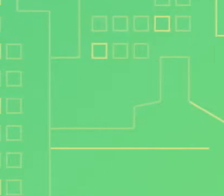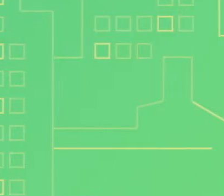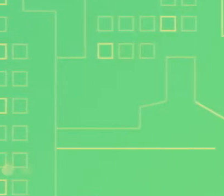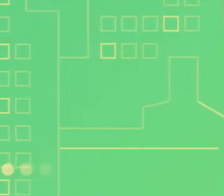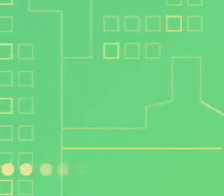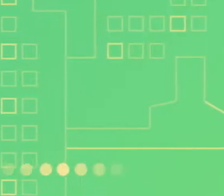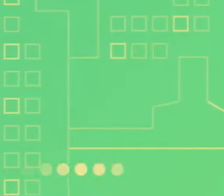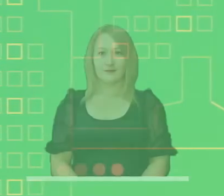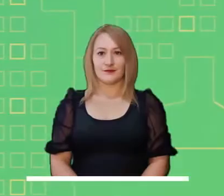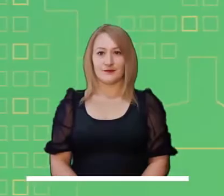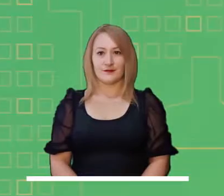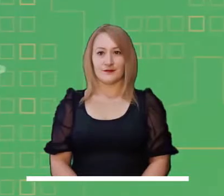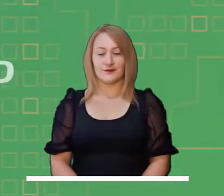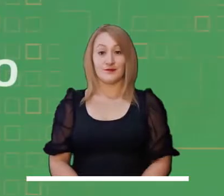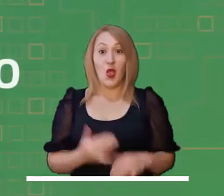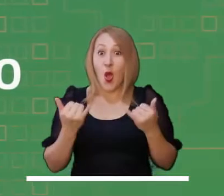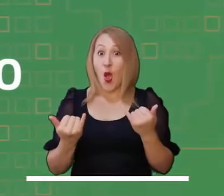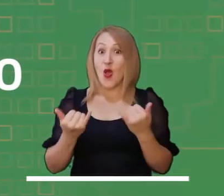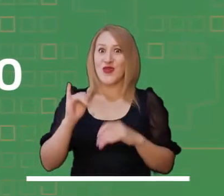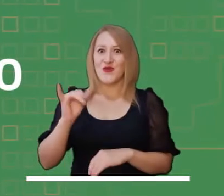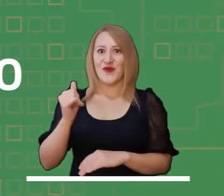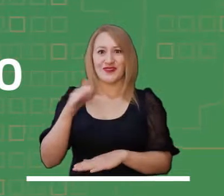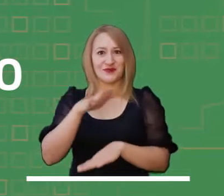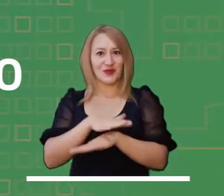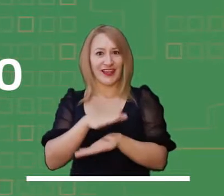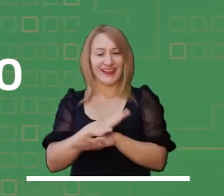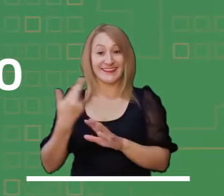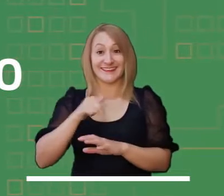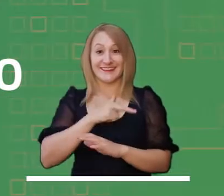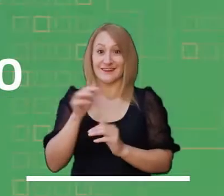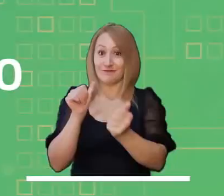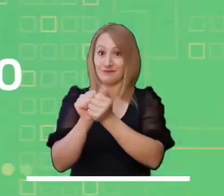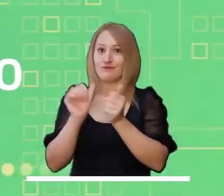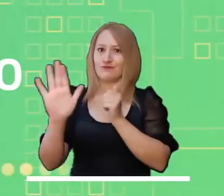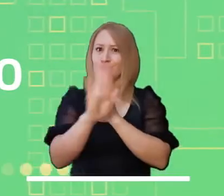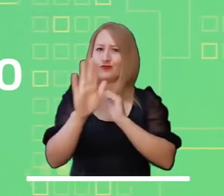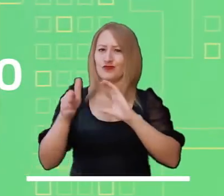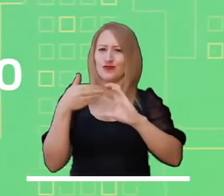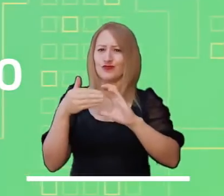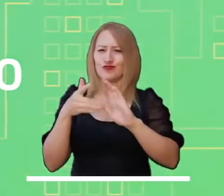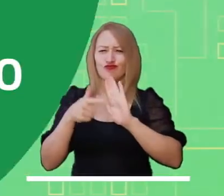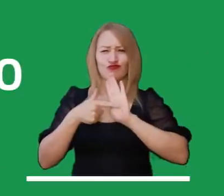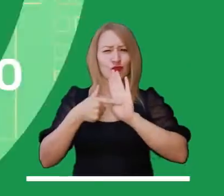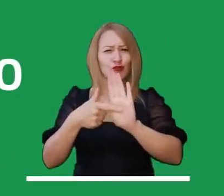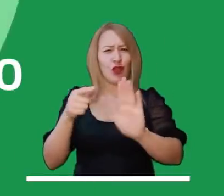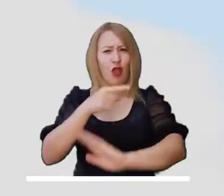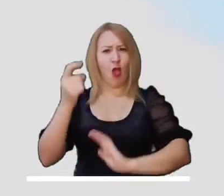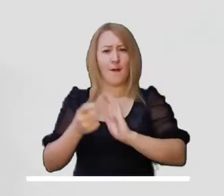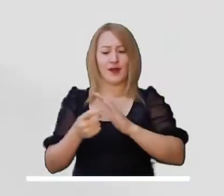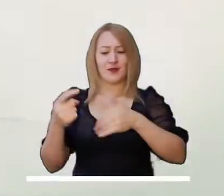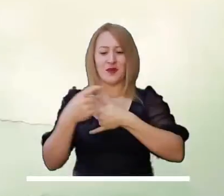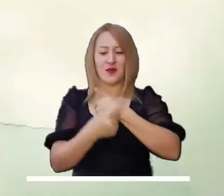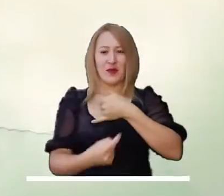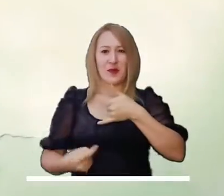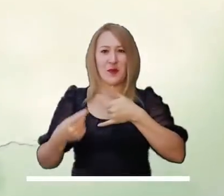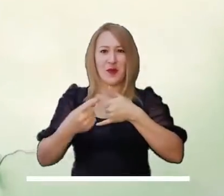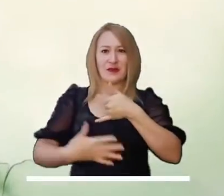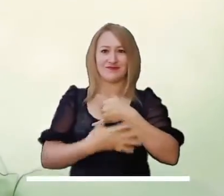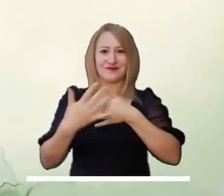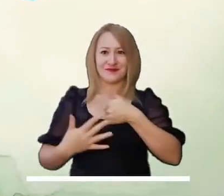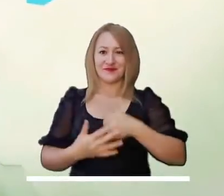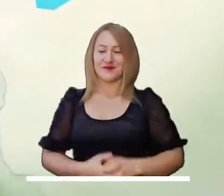Llega la tarde del jueves y nosotros seguimos aquí con ustedes para presentarles las condiciones meteorológicas a lo largo y ancho del país.